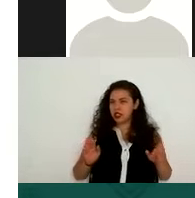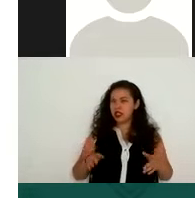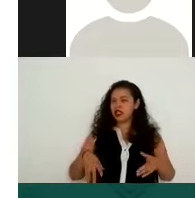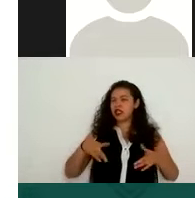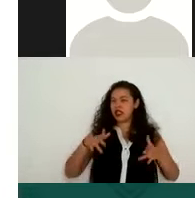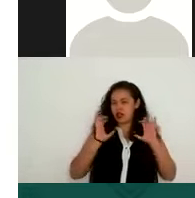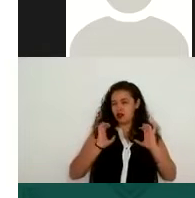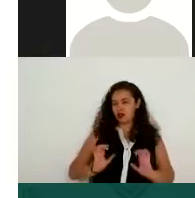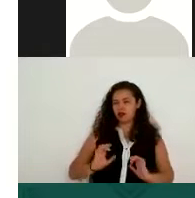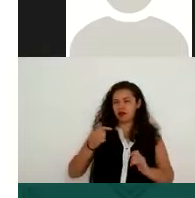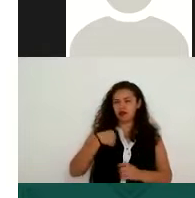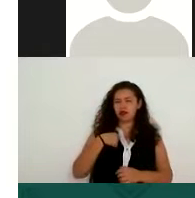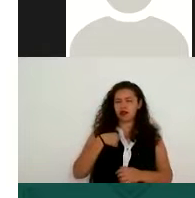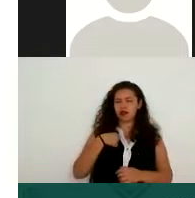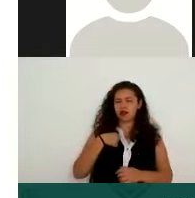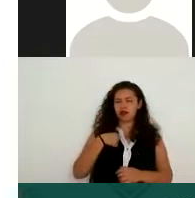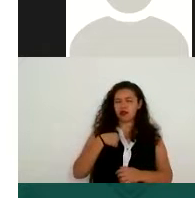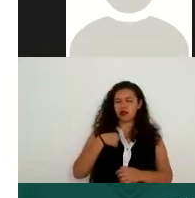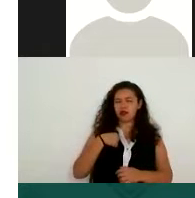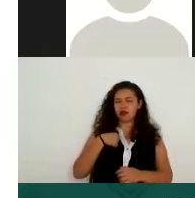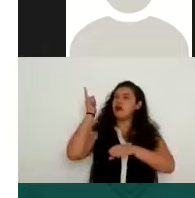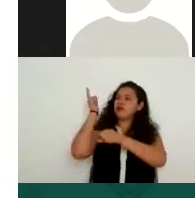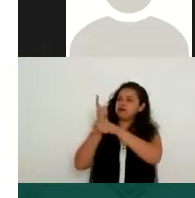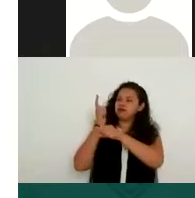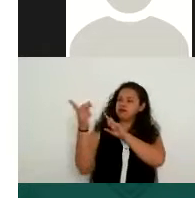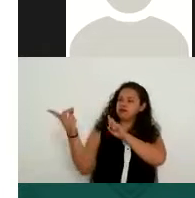podría localizar a esa persona, es decir, identificarla.